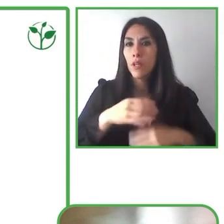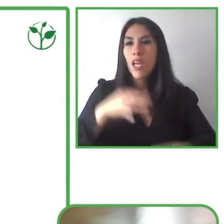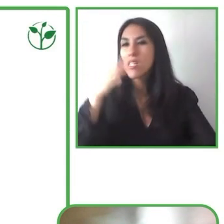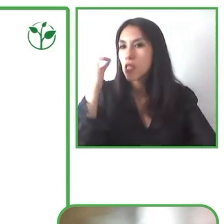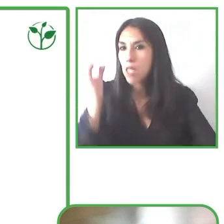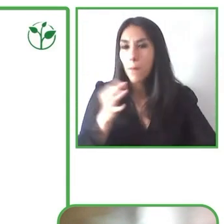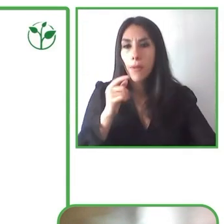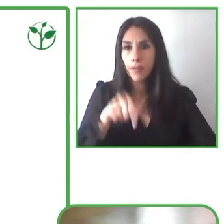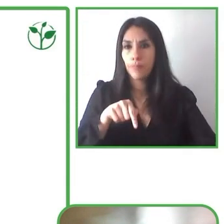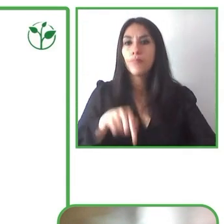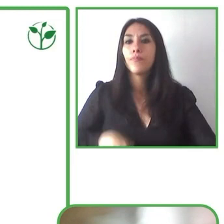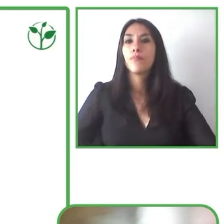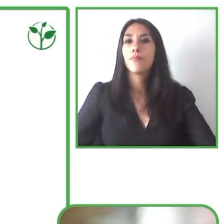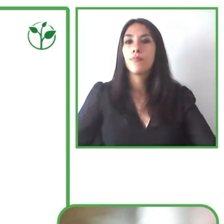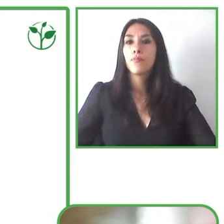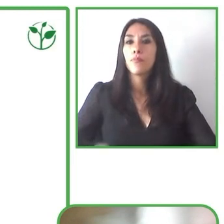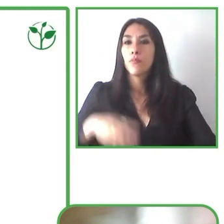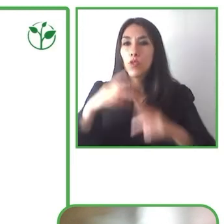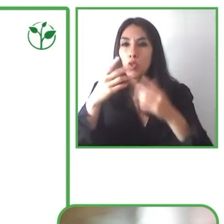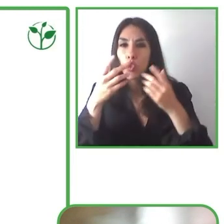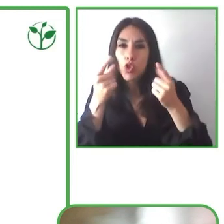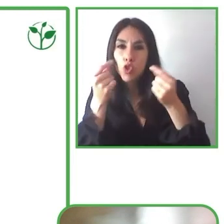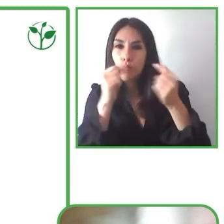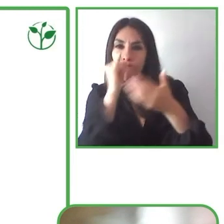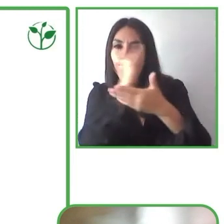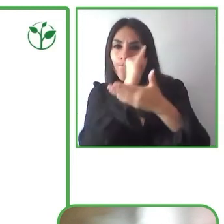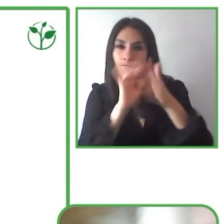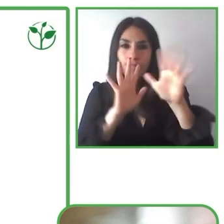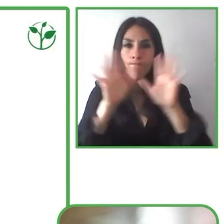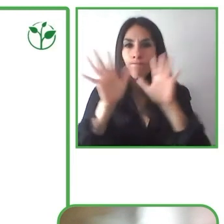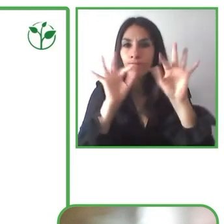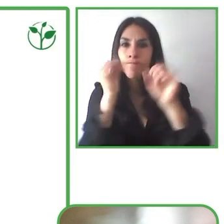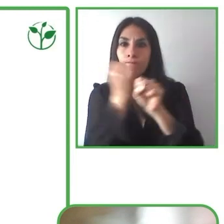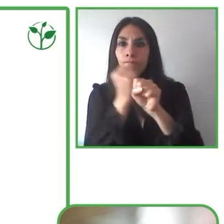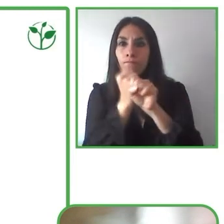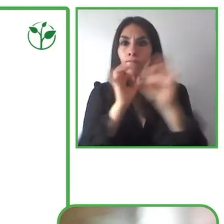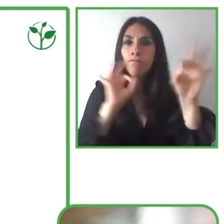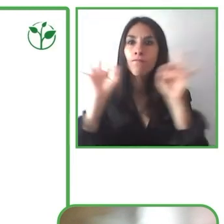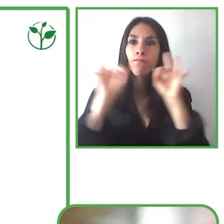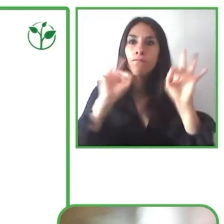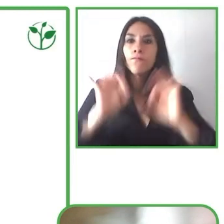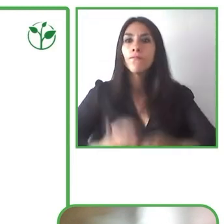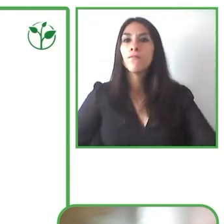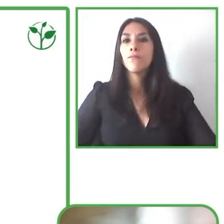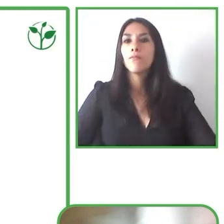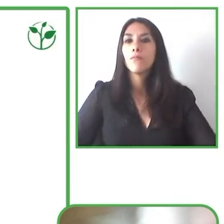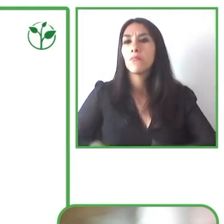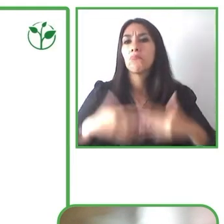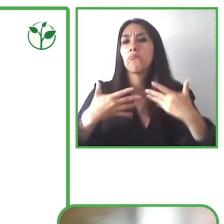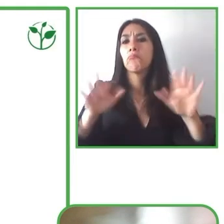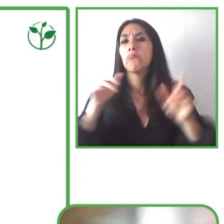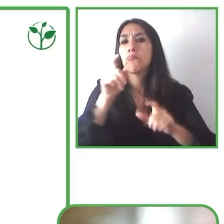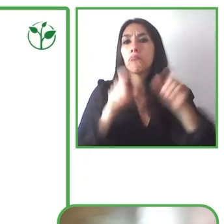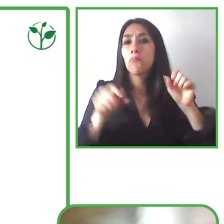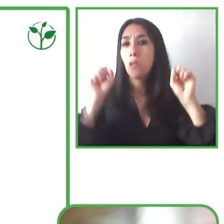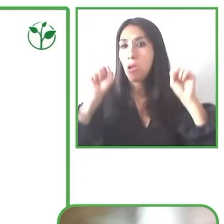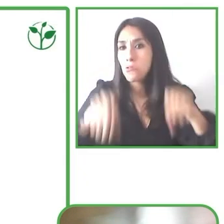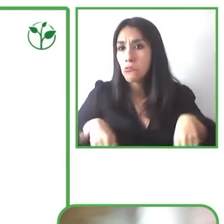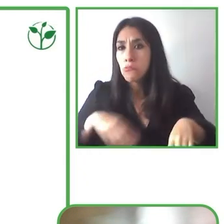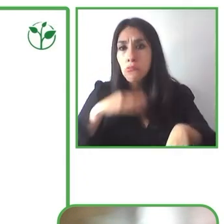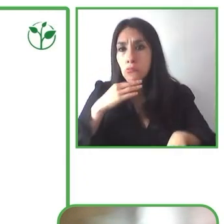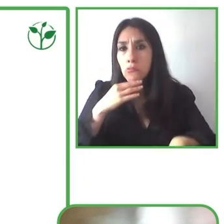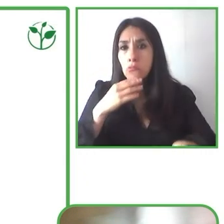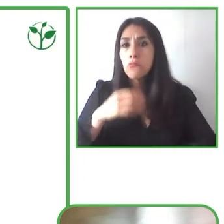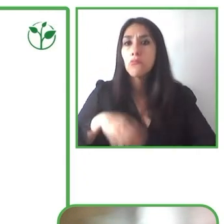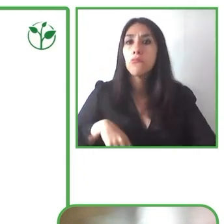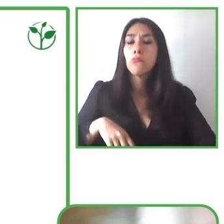expuestas y las actividades han de poder ser percibidas y realizadas por cualquier persona, independientemente de sus capacidades. Por ello, nuestro objetivo es